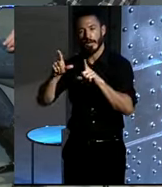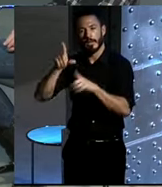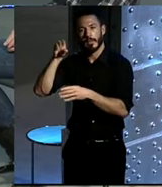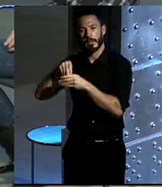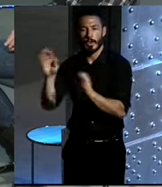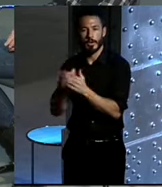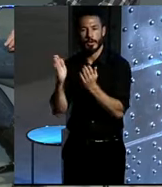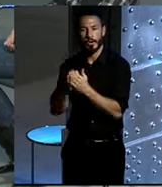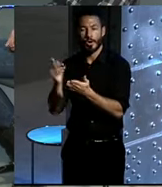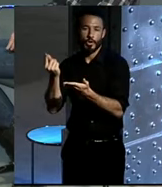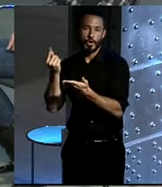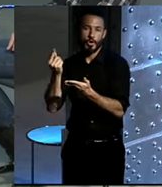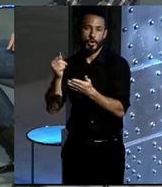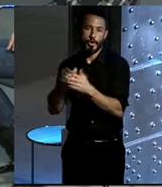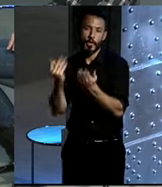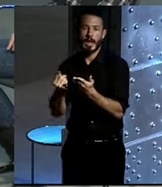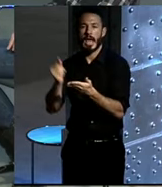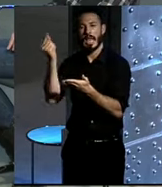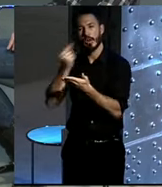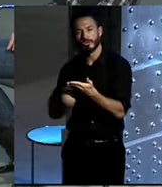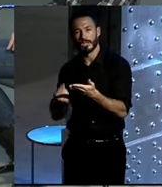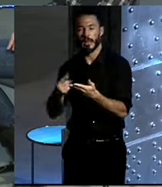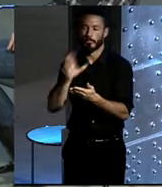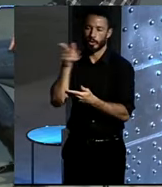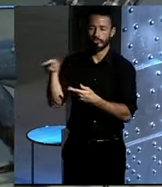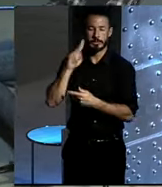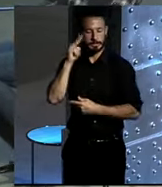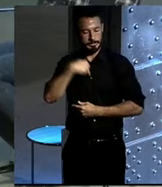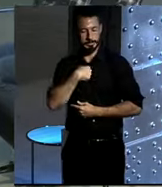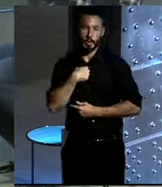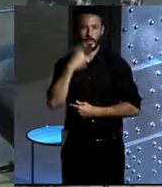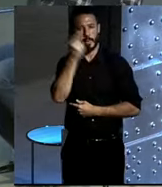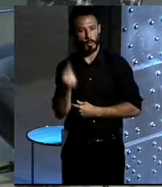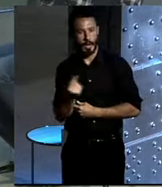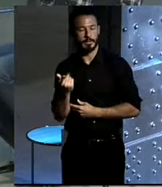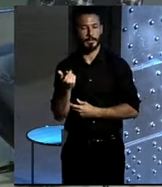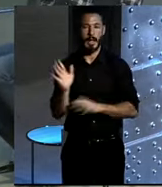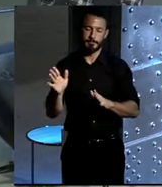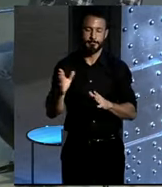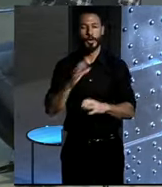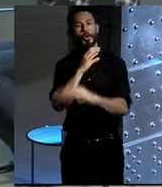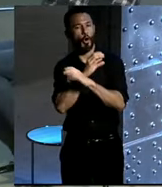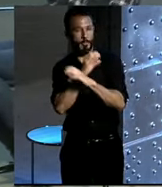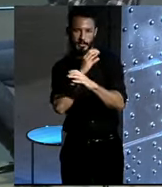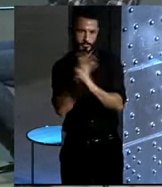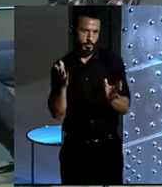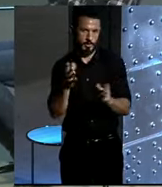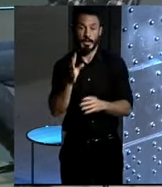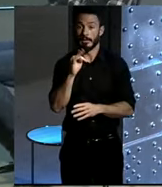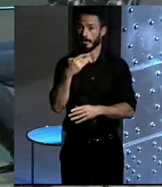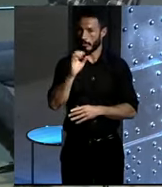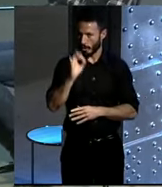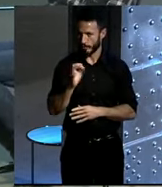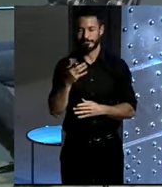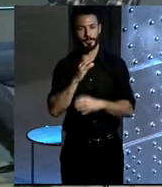te ves más dibujante que novelista. Bueno, eres dibujante. Bueno, es un cómic, ¿no? Un tebeo, como se ha llamado aquí toda la vida. Un tebeo, bonita palabra.